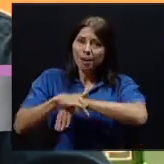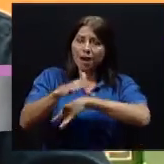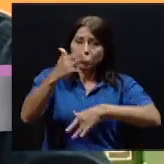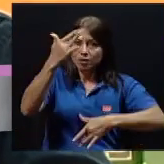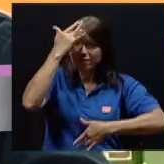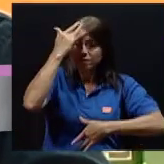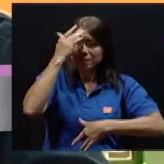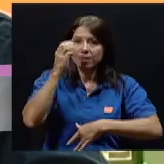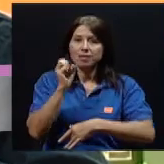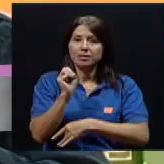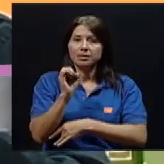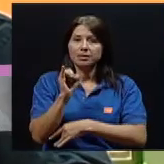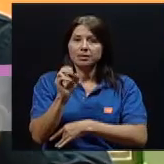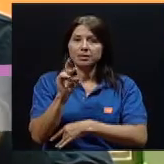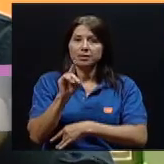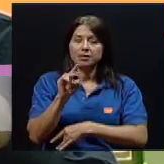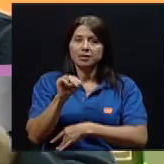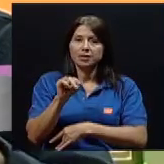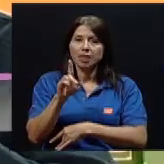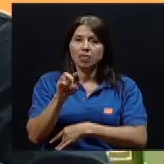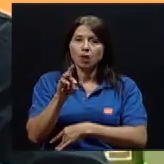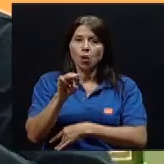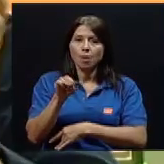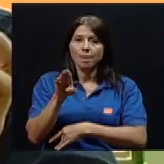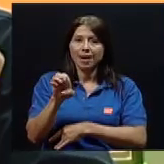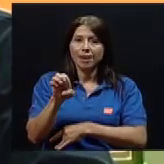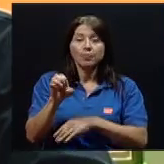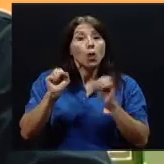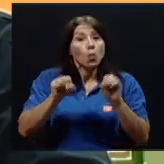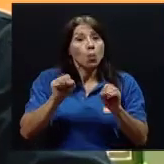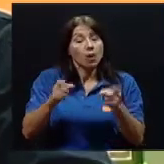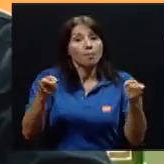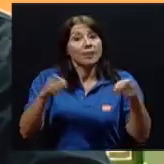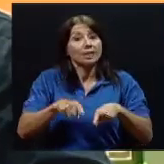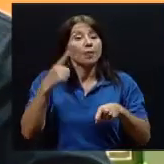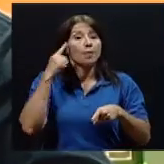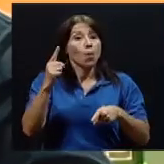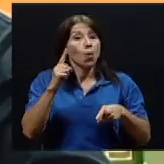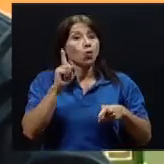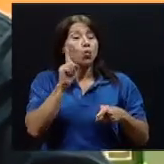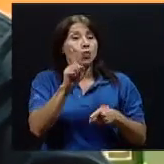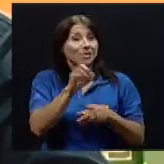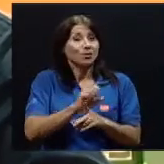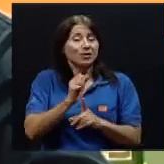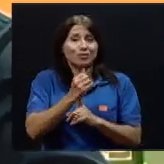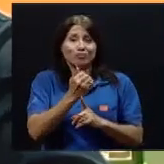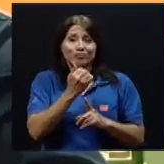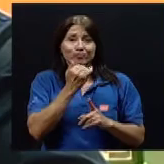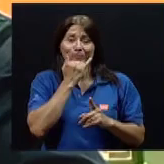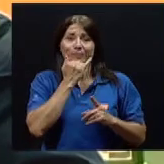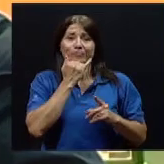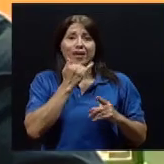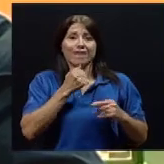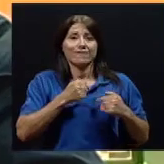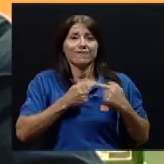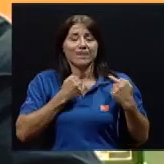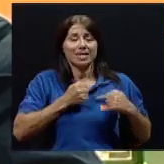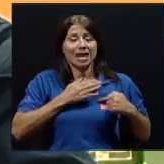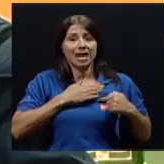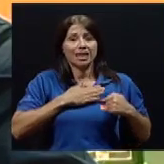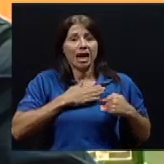Como mencionamos, puede originarse por una falla cardíaca primaria que en forma secundaria después entonces llegue a afectar